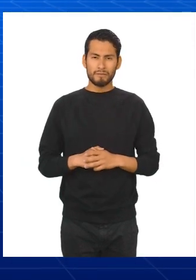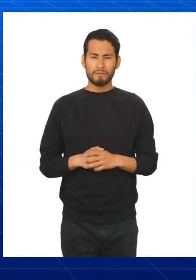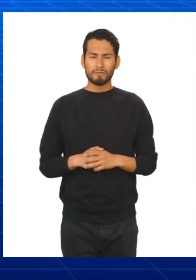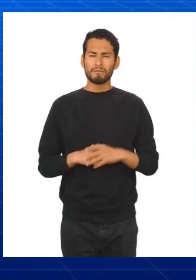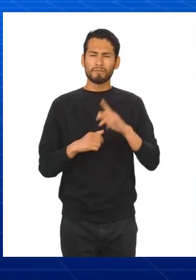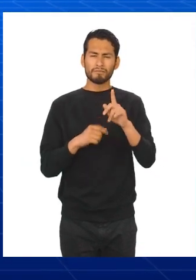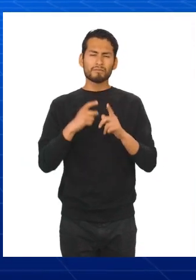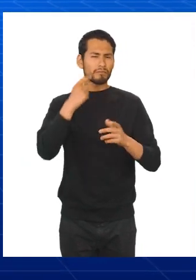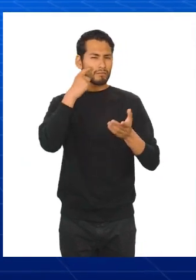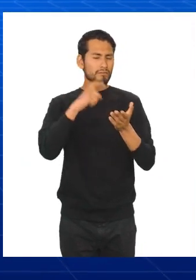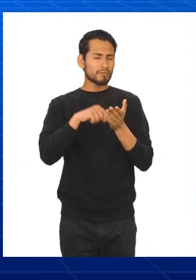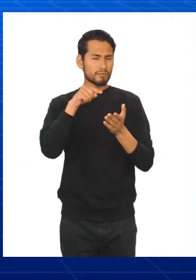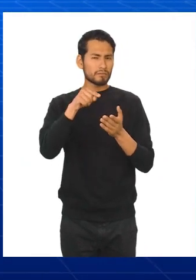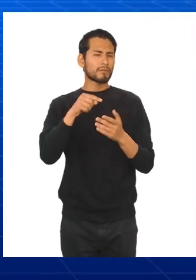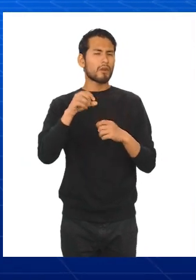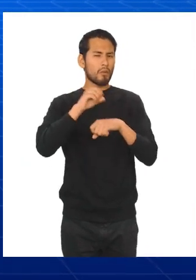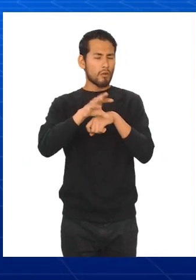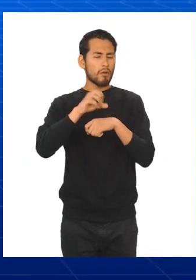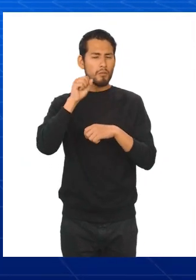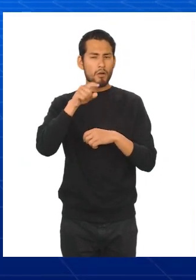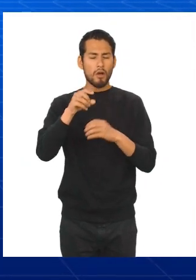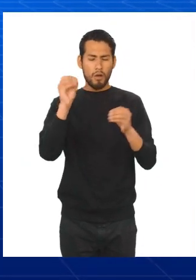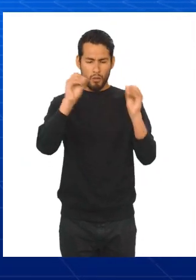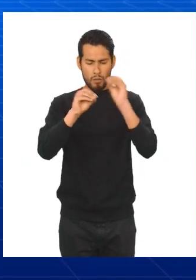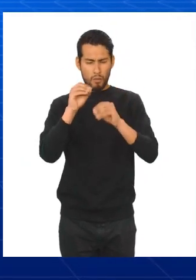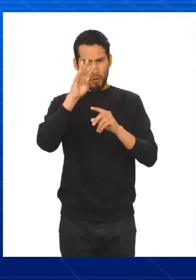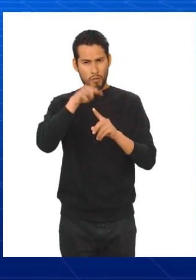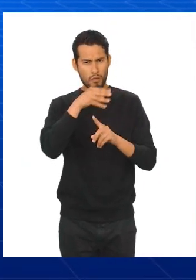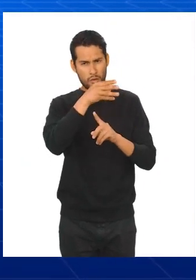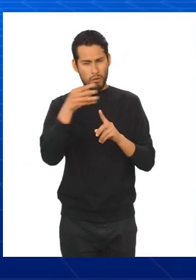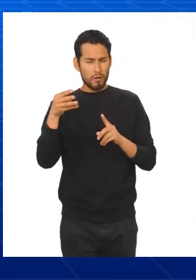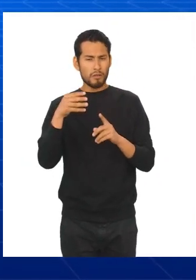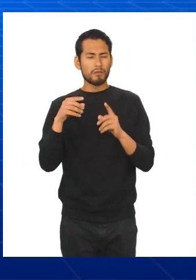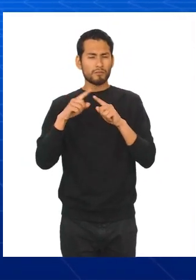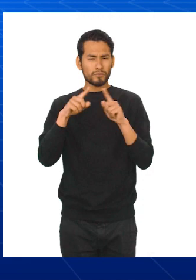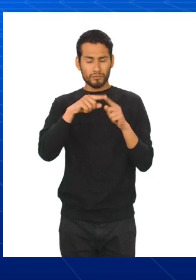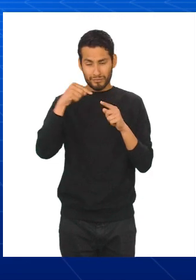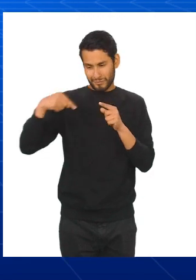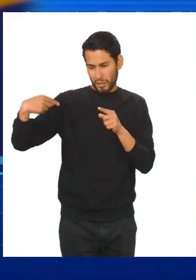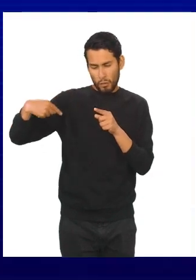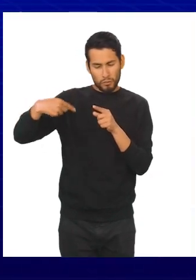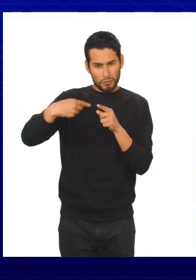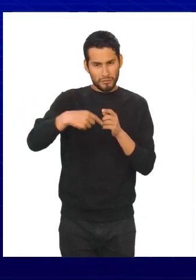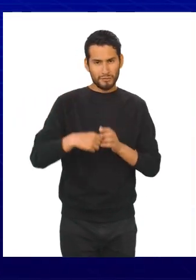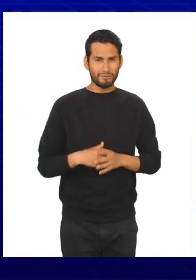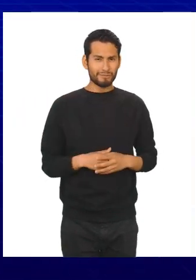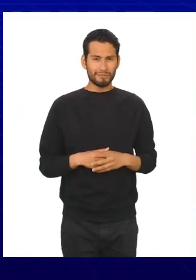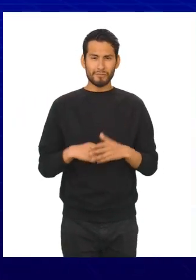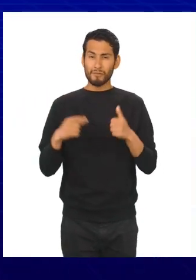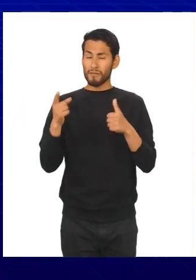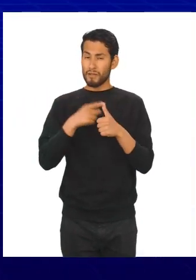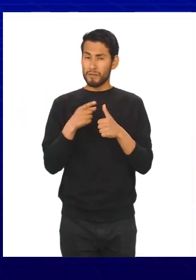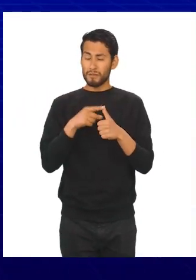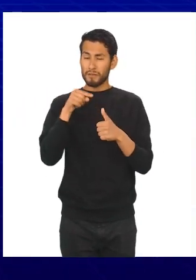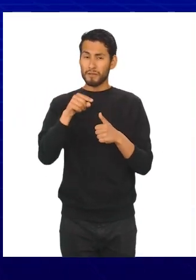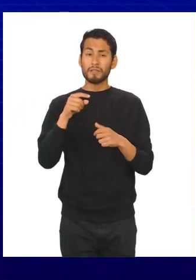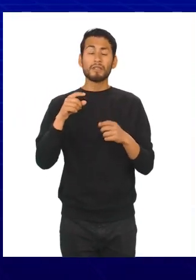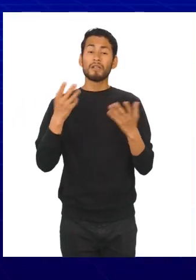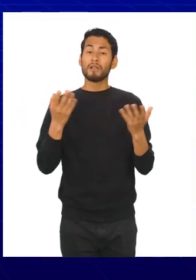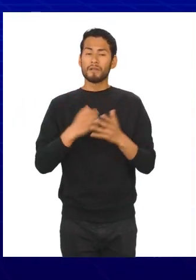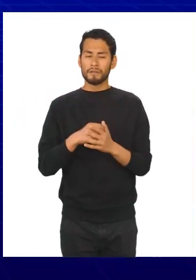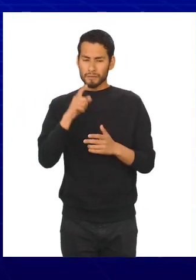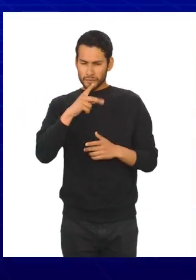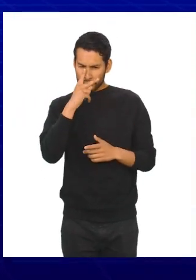Ten en cuenta estas sugerencias para la construcción de la tabla de distribución de frecuencias. En primer lugar, se debe